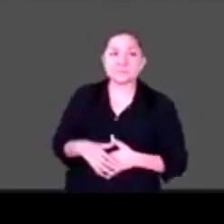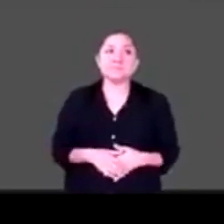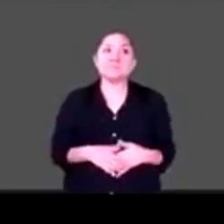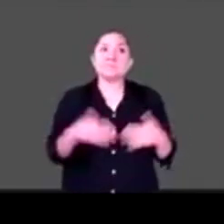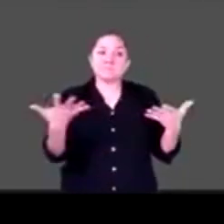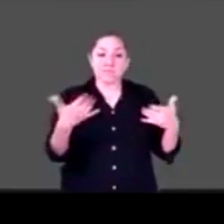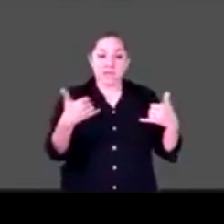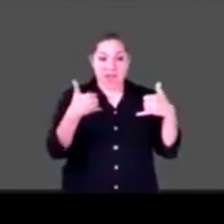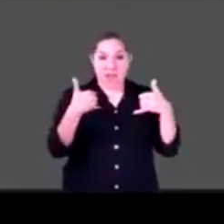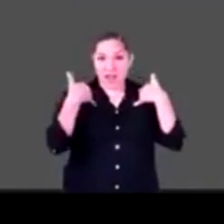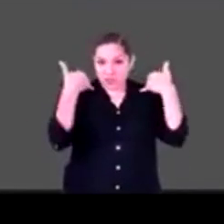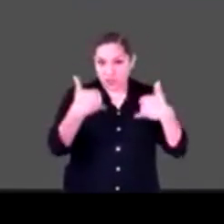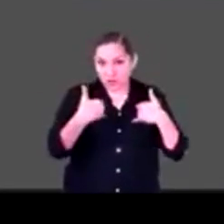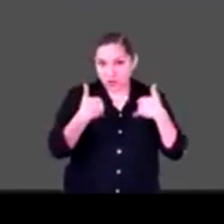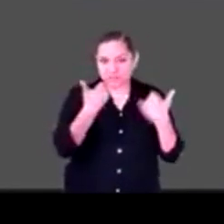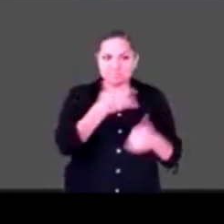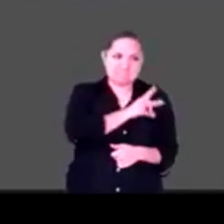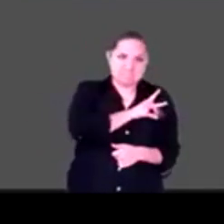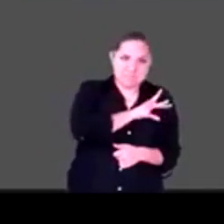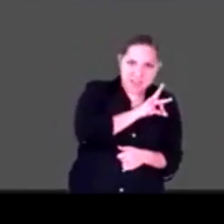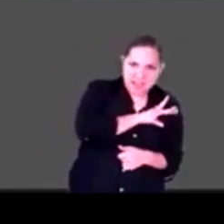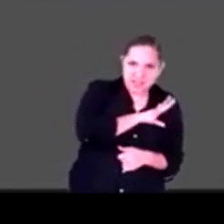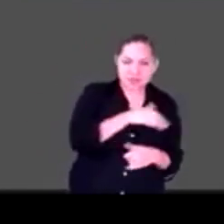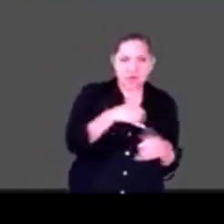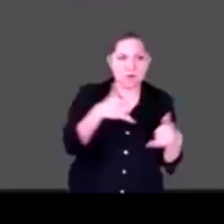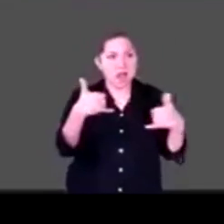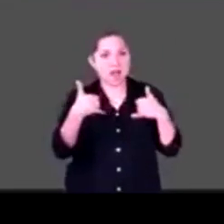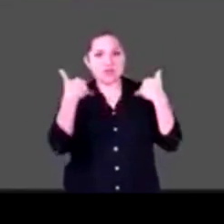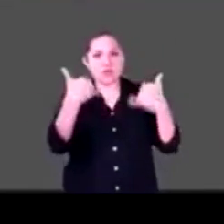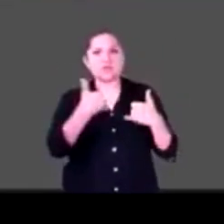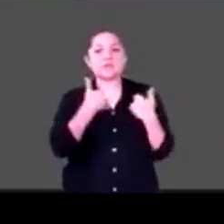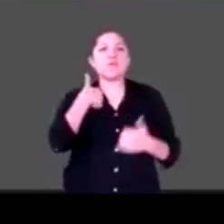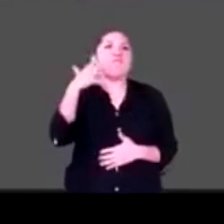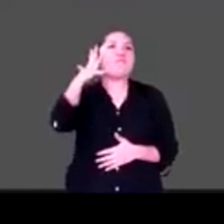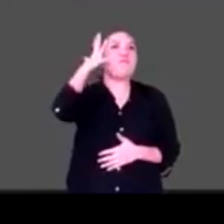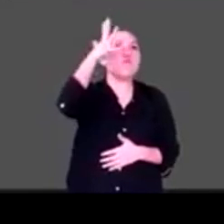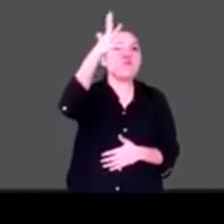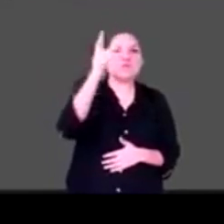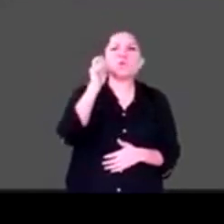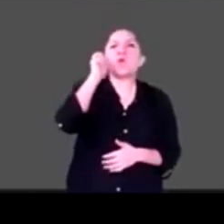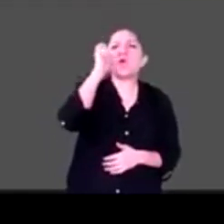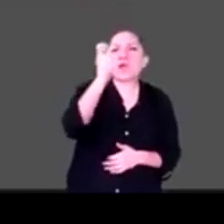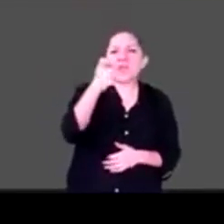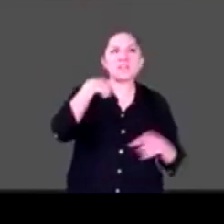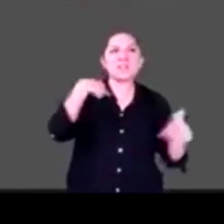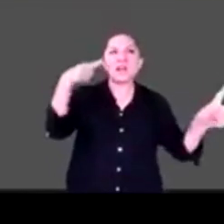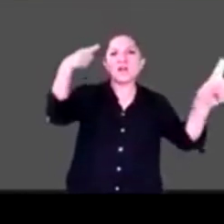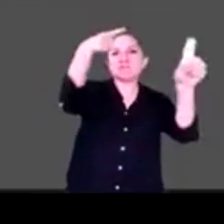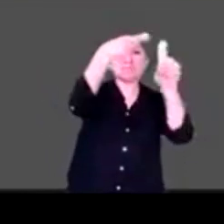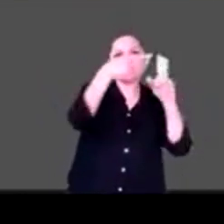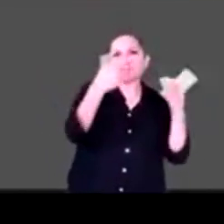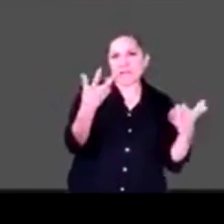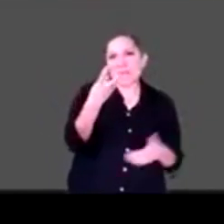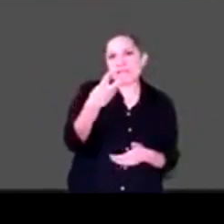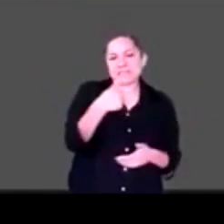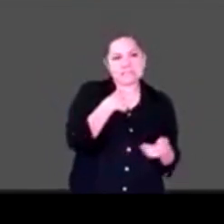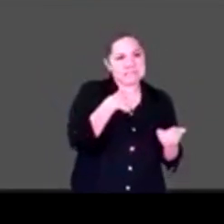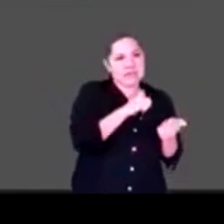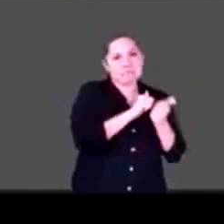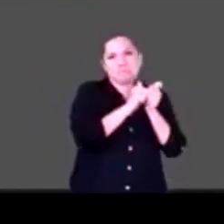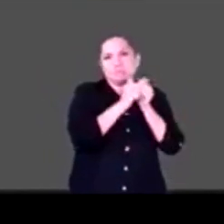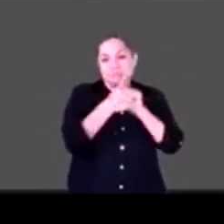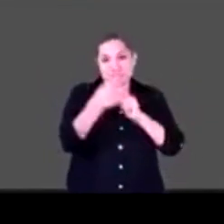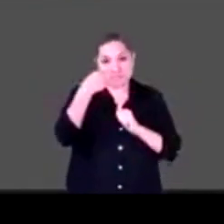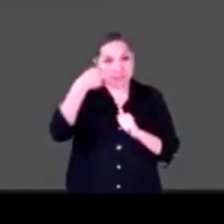son que no sé qué quiero hacer de grande, y mira, ya tengo hasta canas. Entonces, el miedo a lo mejor a no